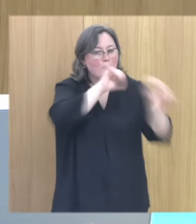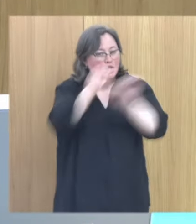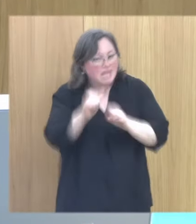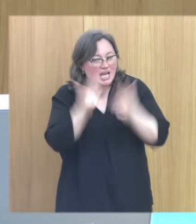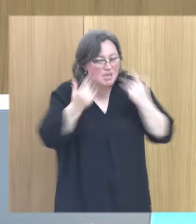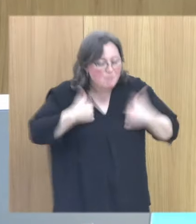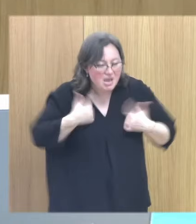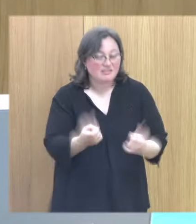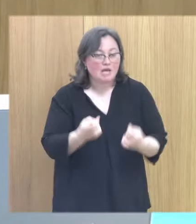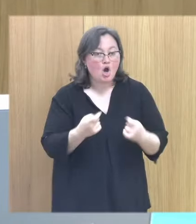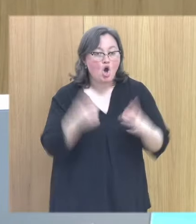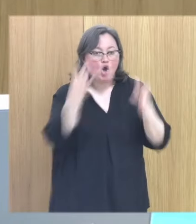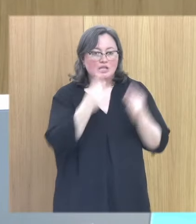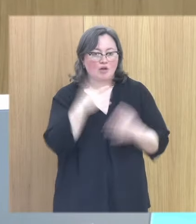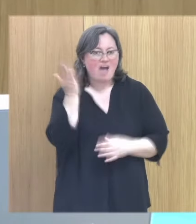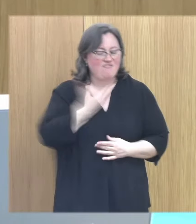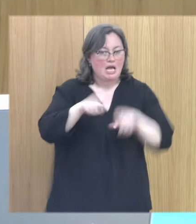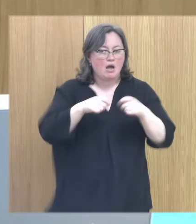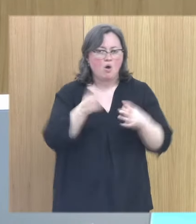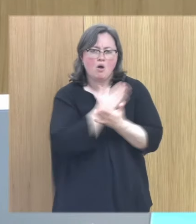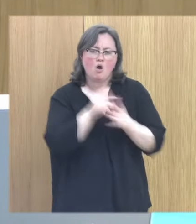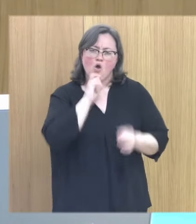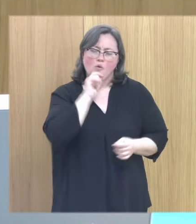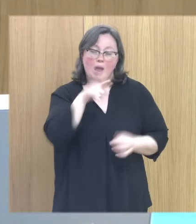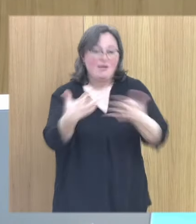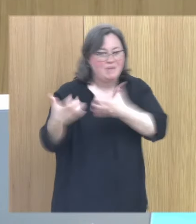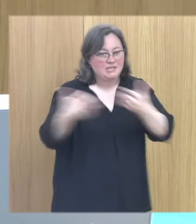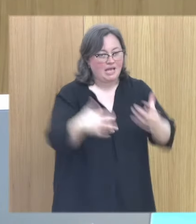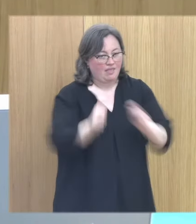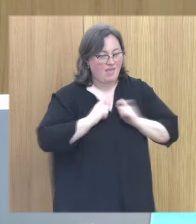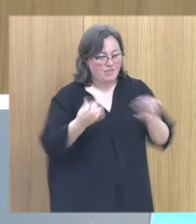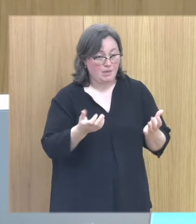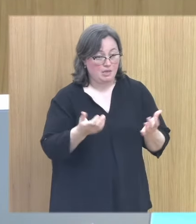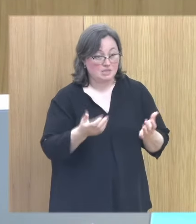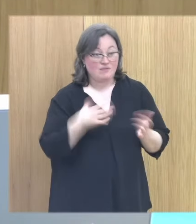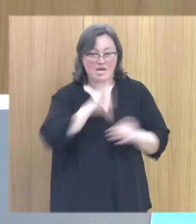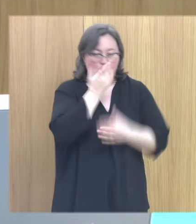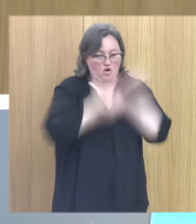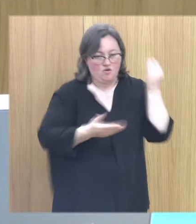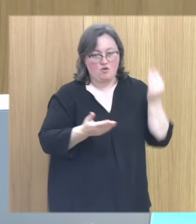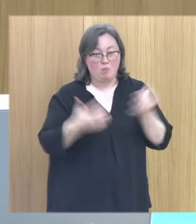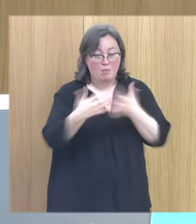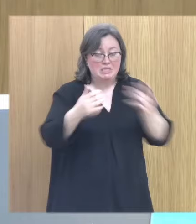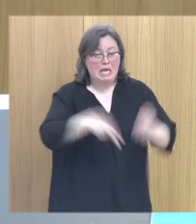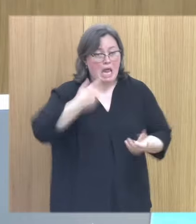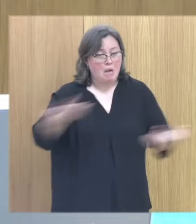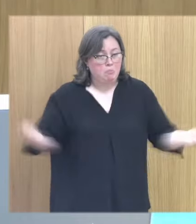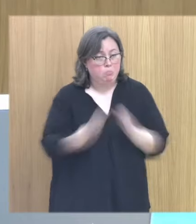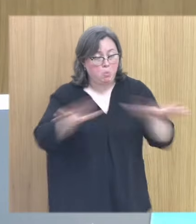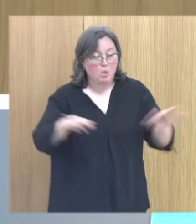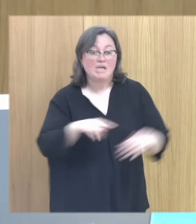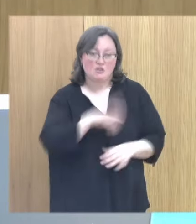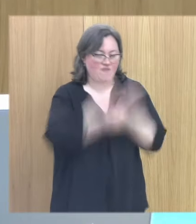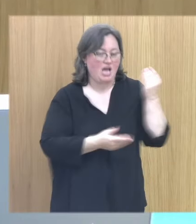de lo que es un contacto físico dañino que ese es el verdadero mensaje o sea nos estamos equivocando cuando simplificamos los mensajes de prevención por eso